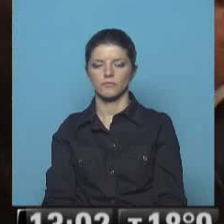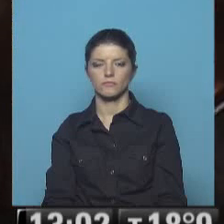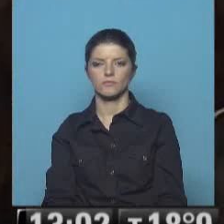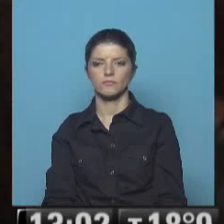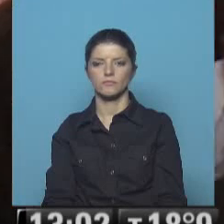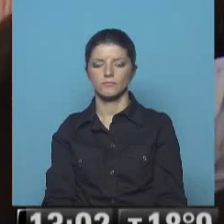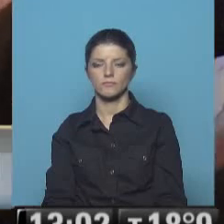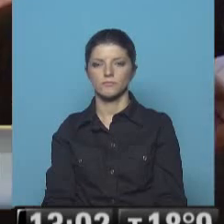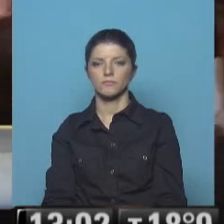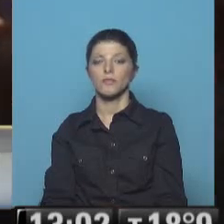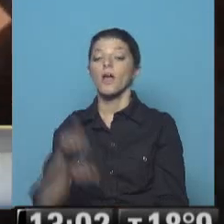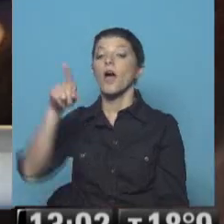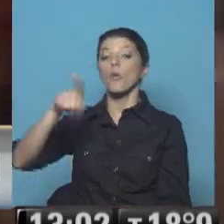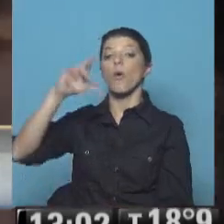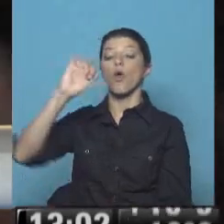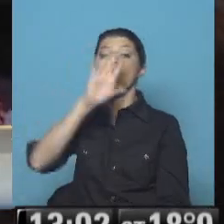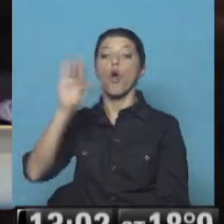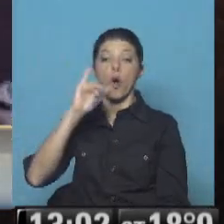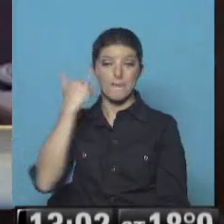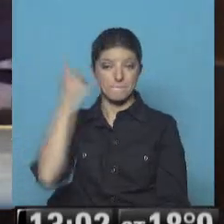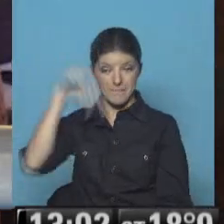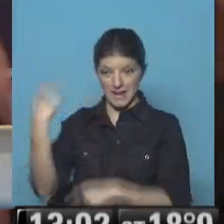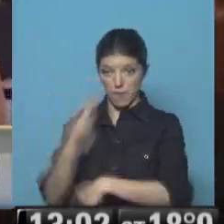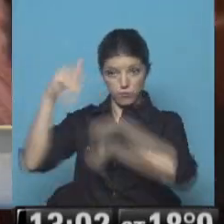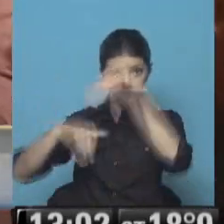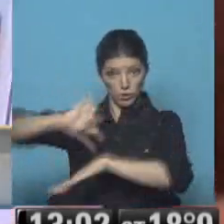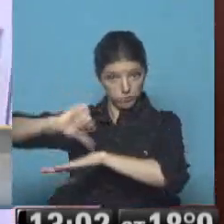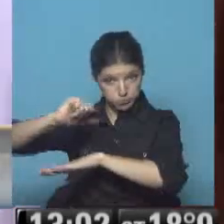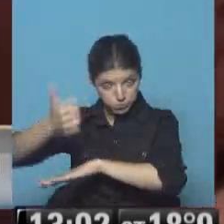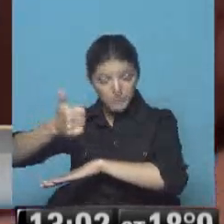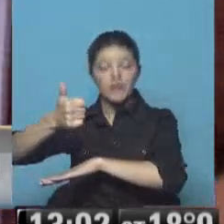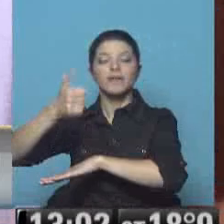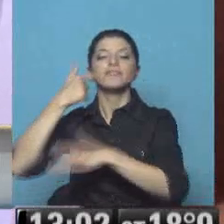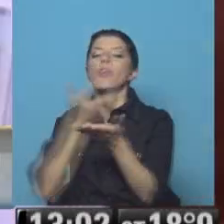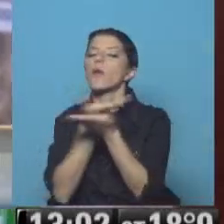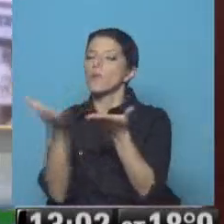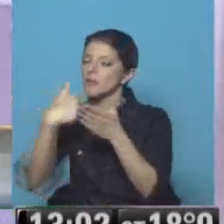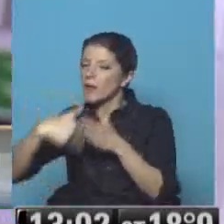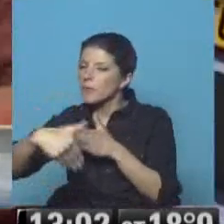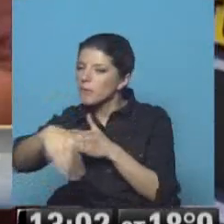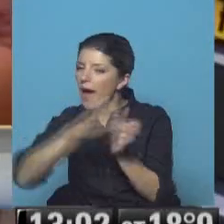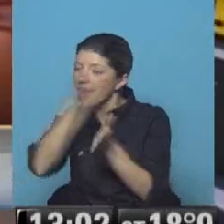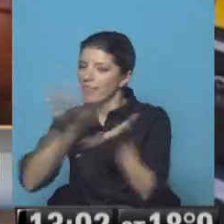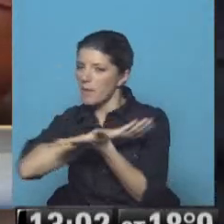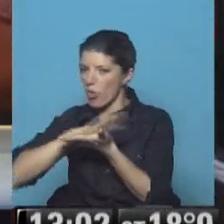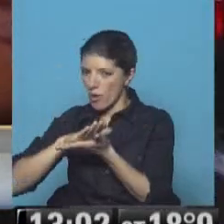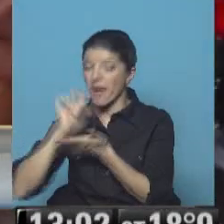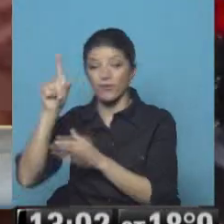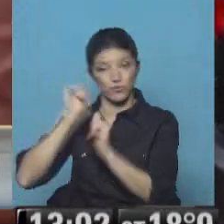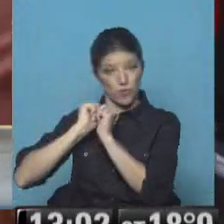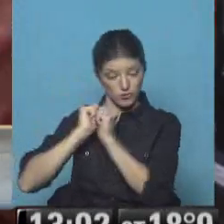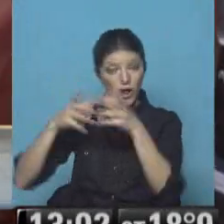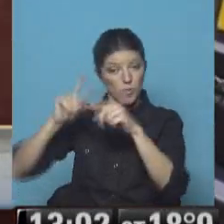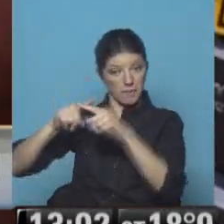La victoria de Jeremy Corbyn en las primarias del laborismo británico marca el inicio de una nueva etapa en la historia de este movimiento